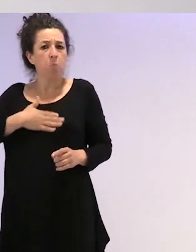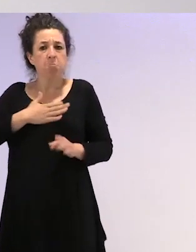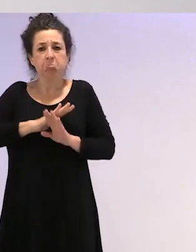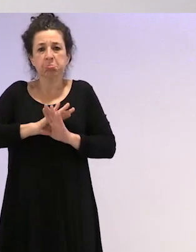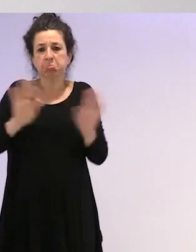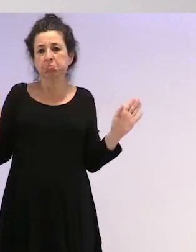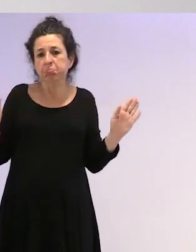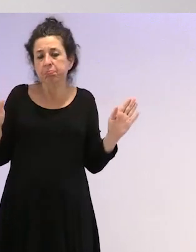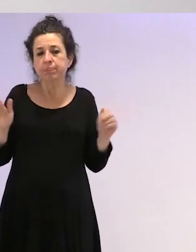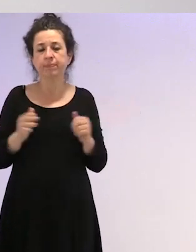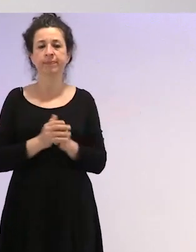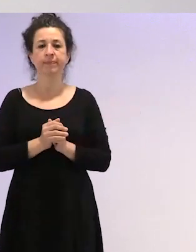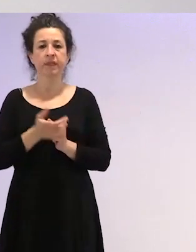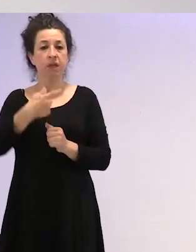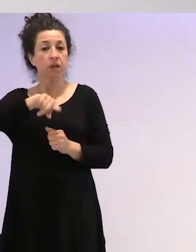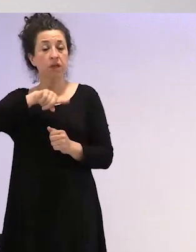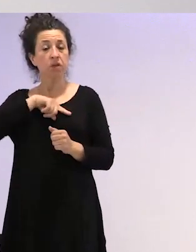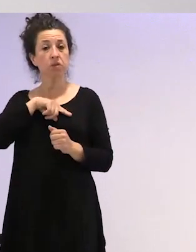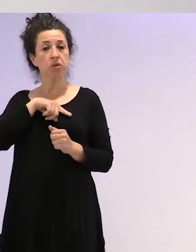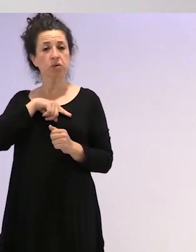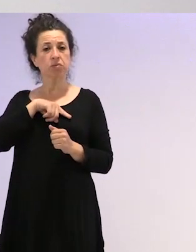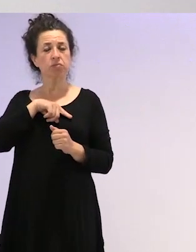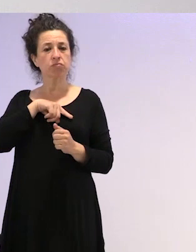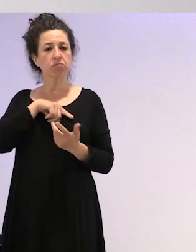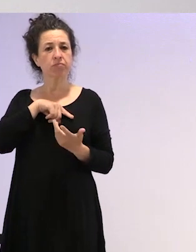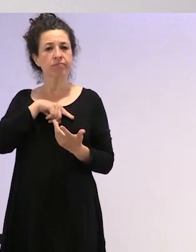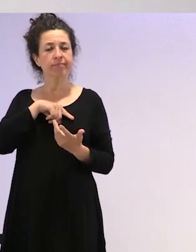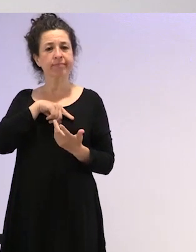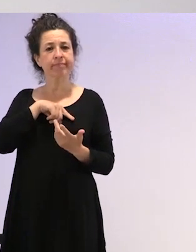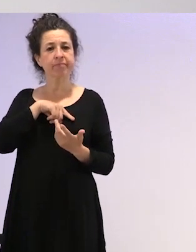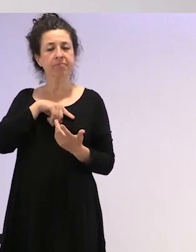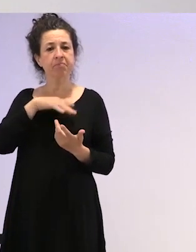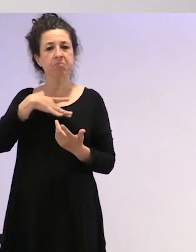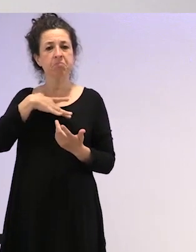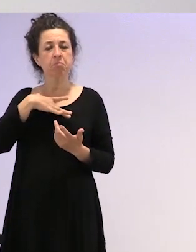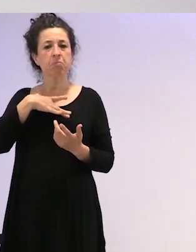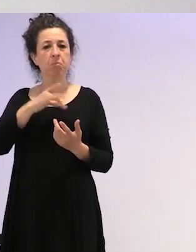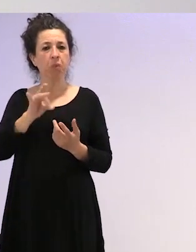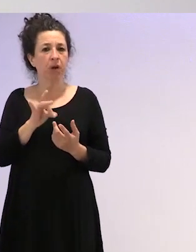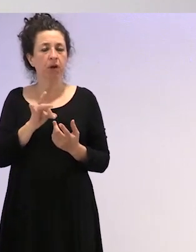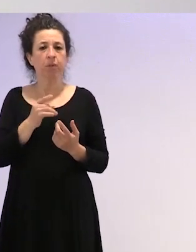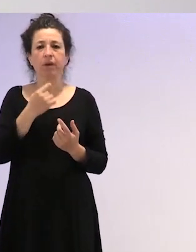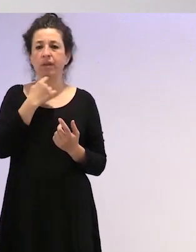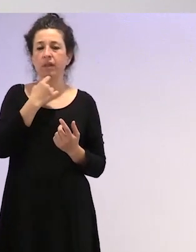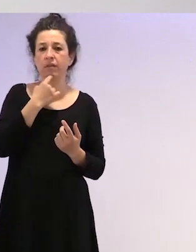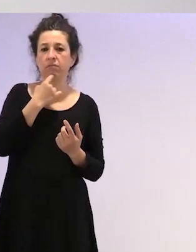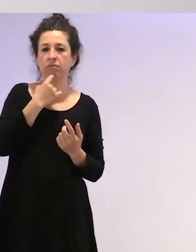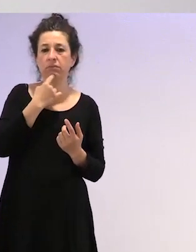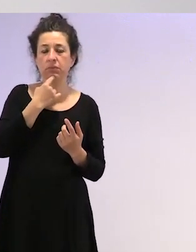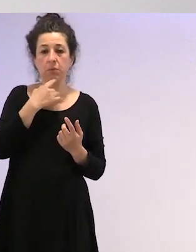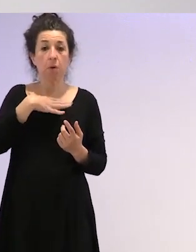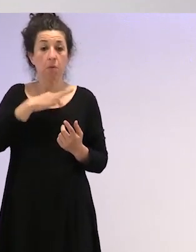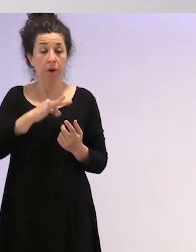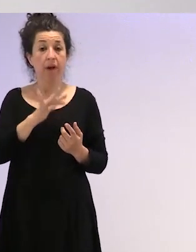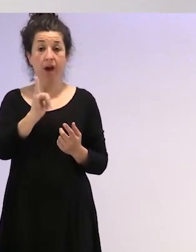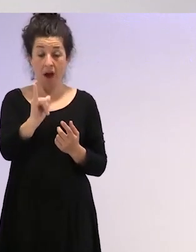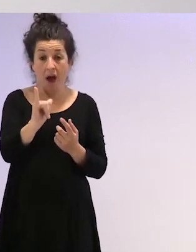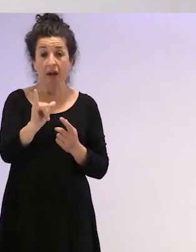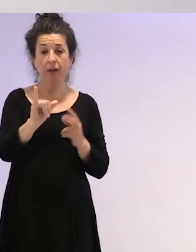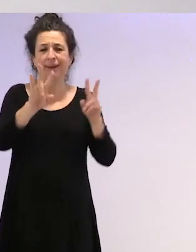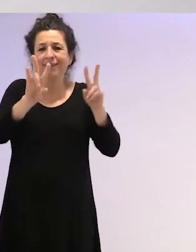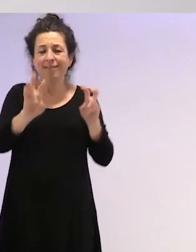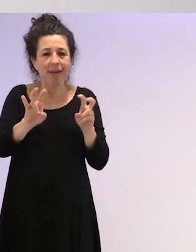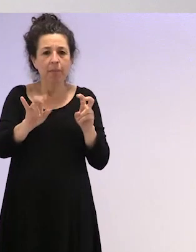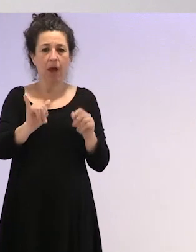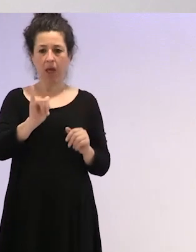no negamos que haya un tema de identidad a solucionar, a pesar de que haya mil